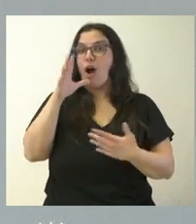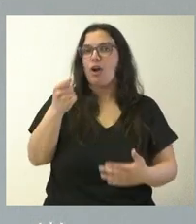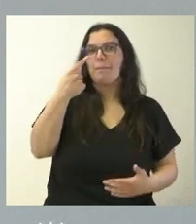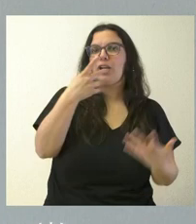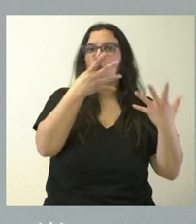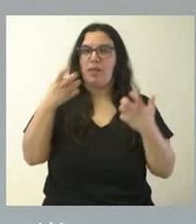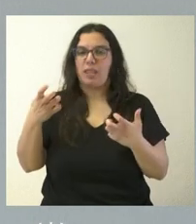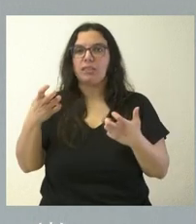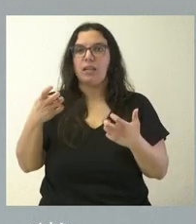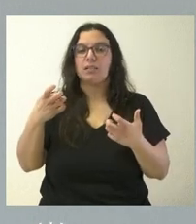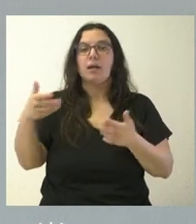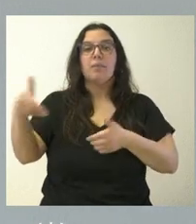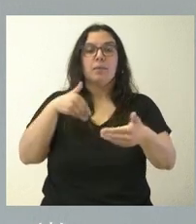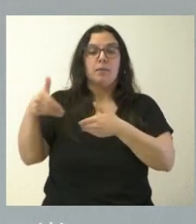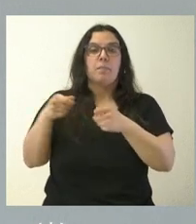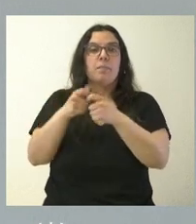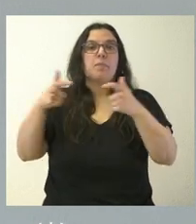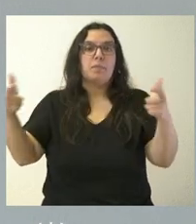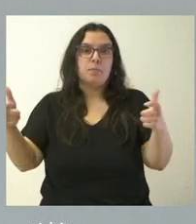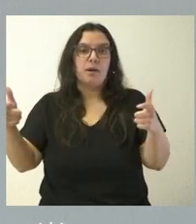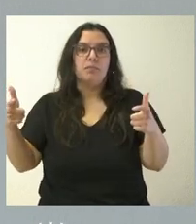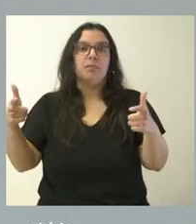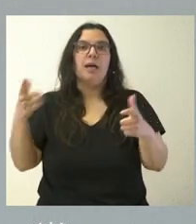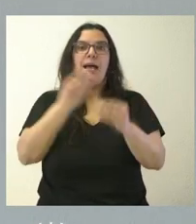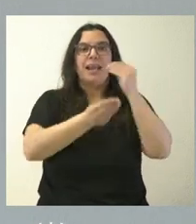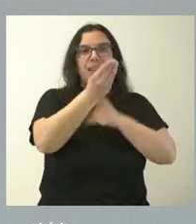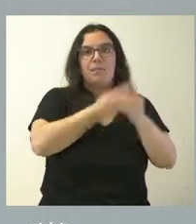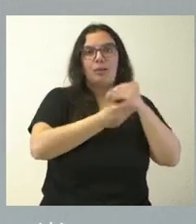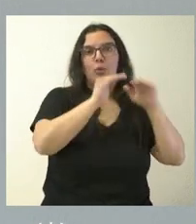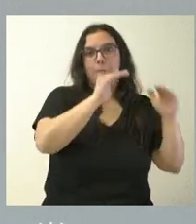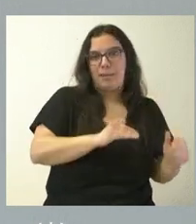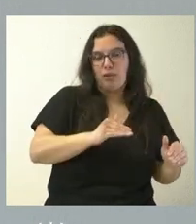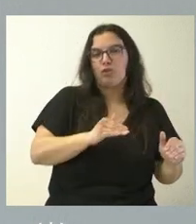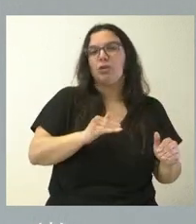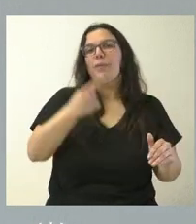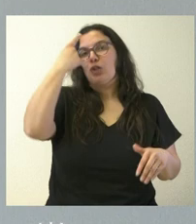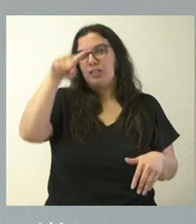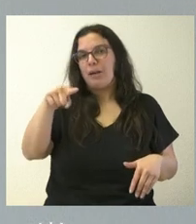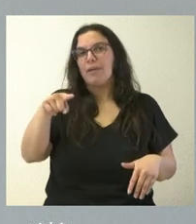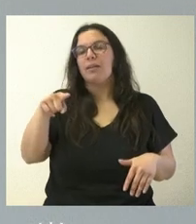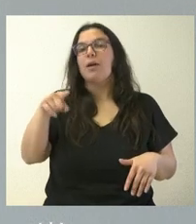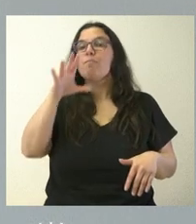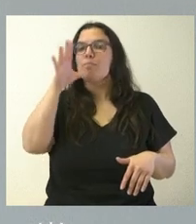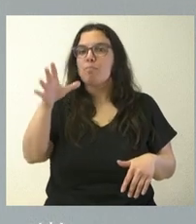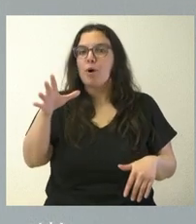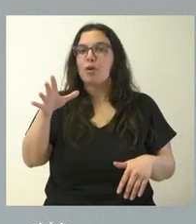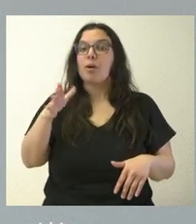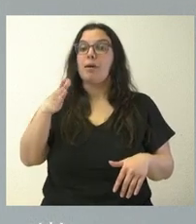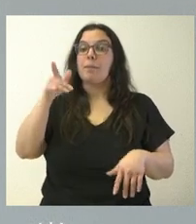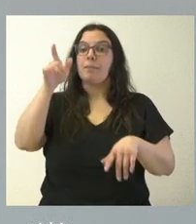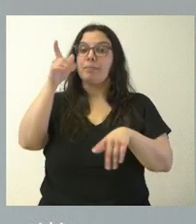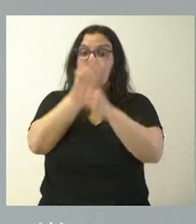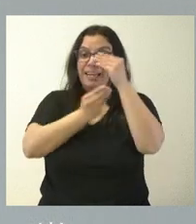ritmo, lógicamente, de solicitudes es algo mayor del ritmo de nacimientos, porque saben ustedes, y aquí lo recuerdo, que se pueden solicitar para las personas